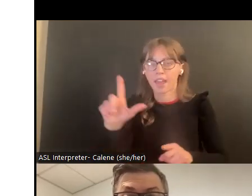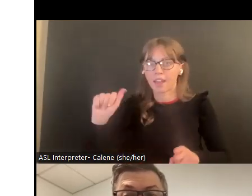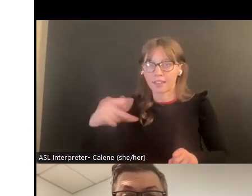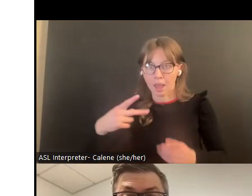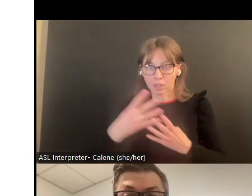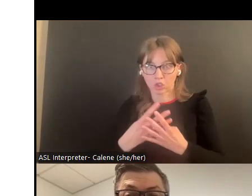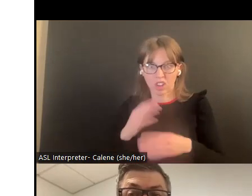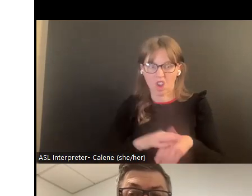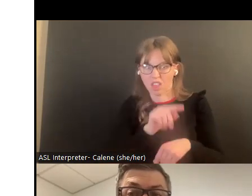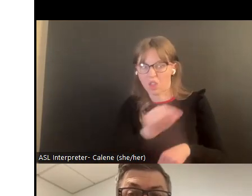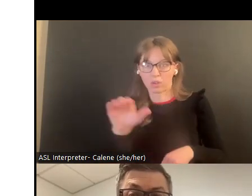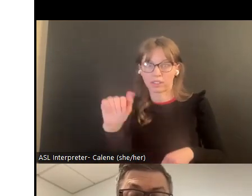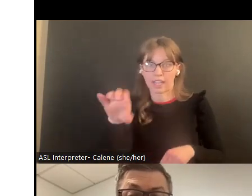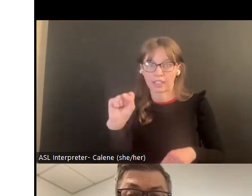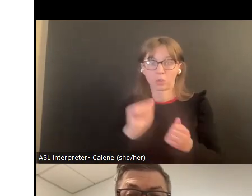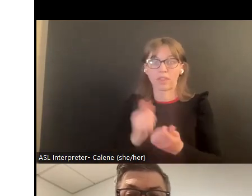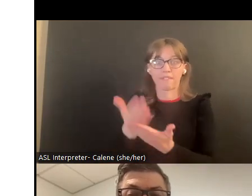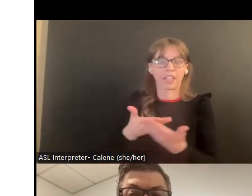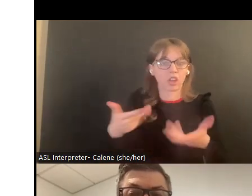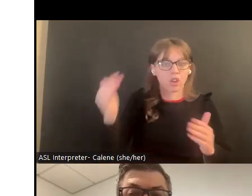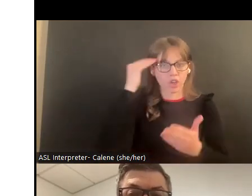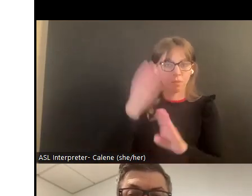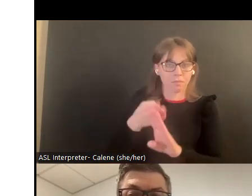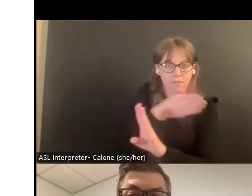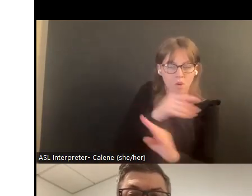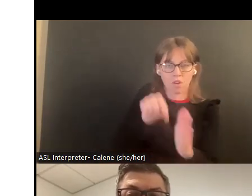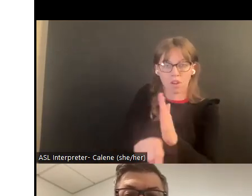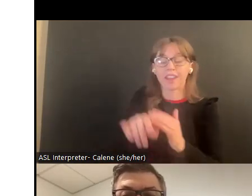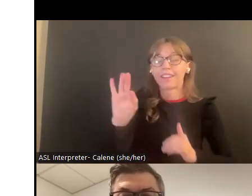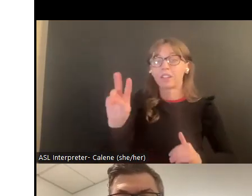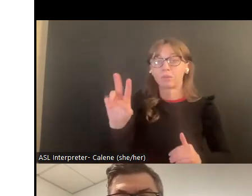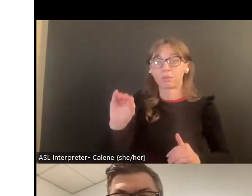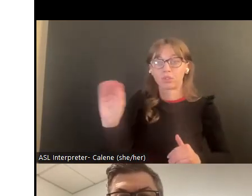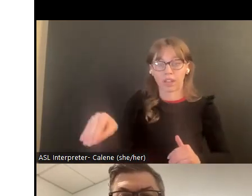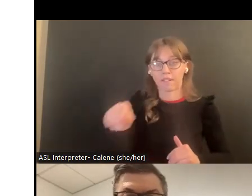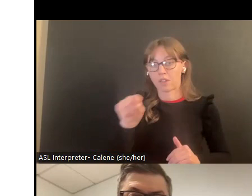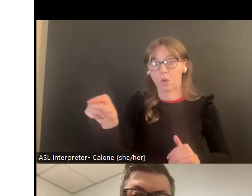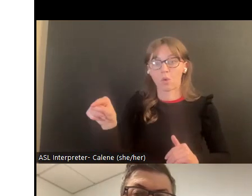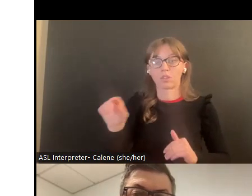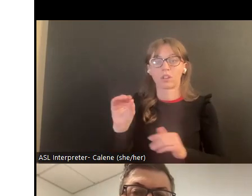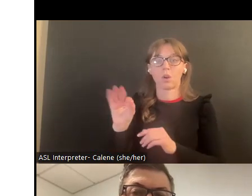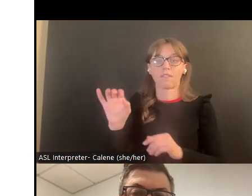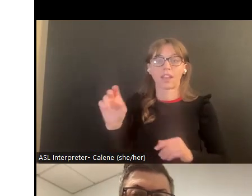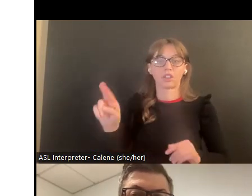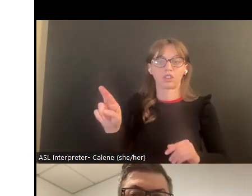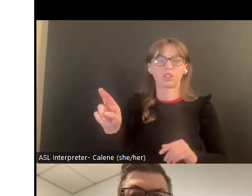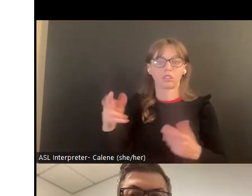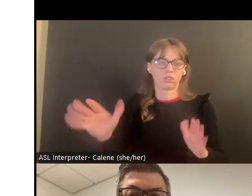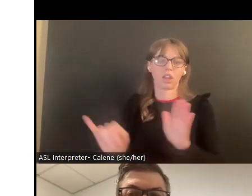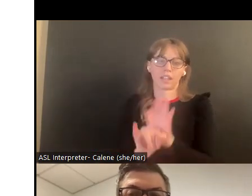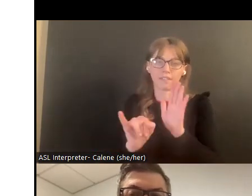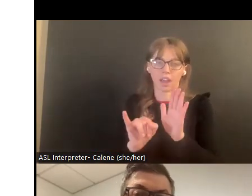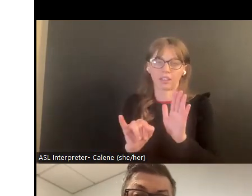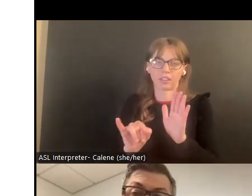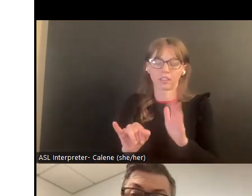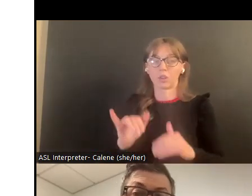entonces en sí hicieron un asesoramiento en la de los hechos que conocían 92% de los ofensores hubieran